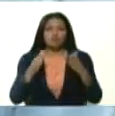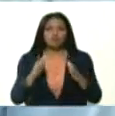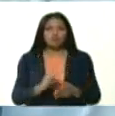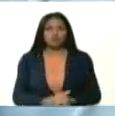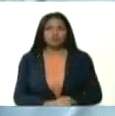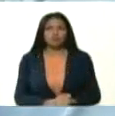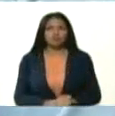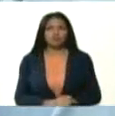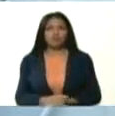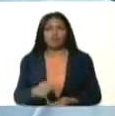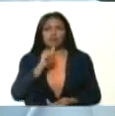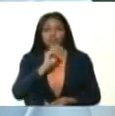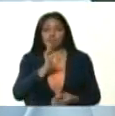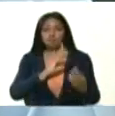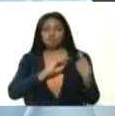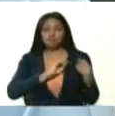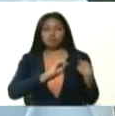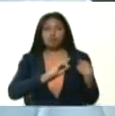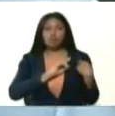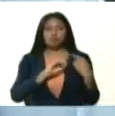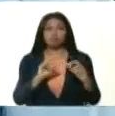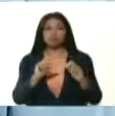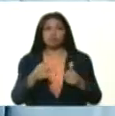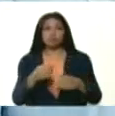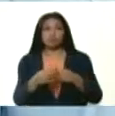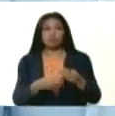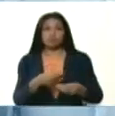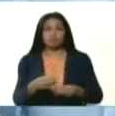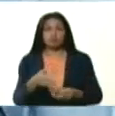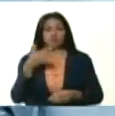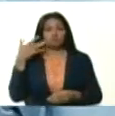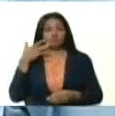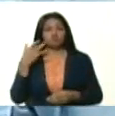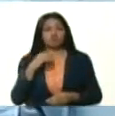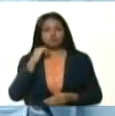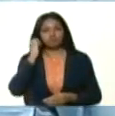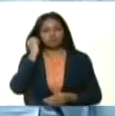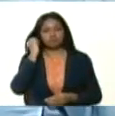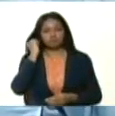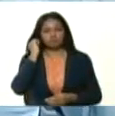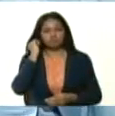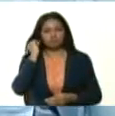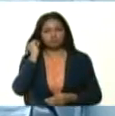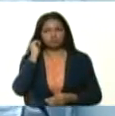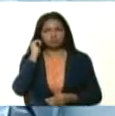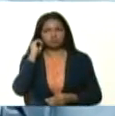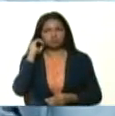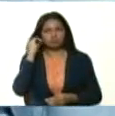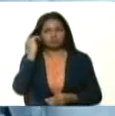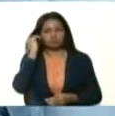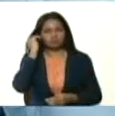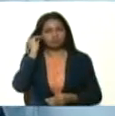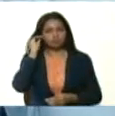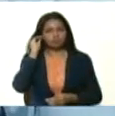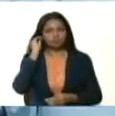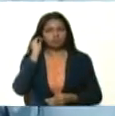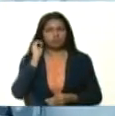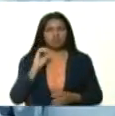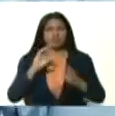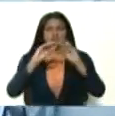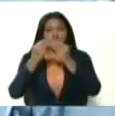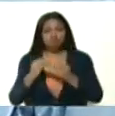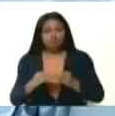quien por su propia iniciativa, mi comandante en jefe, que decirlo, da con mucho orgullo, diseñaron cuatro modalidades, de las cuales estamos